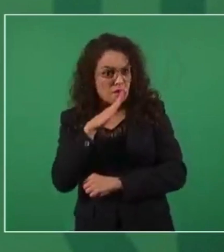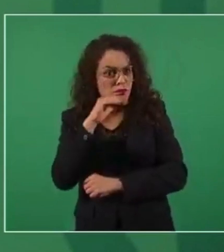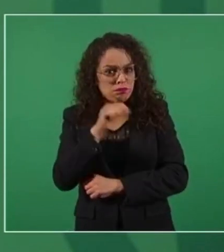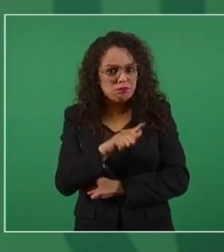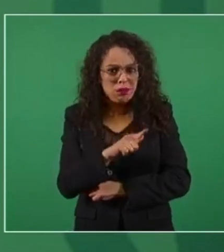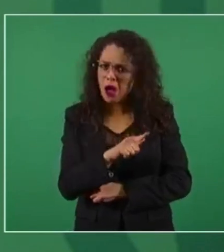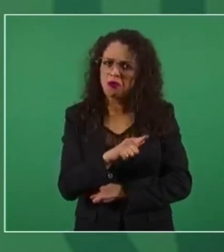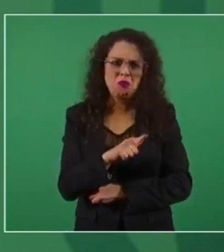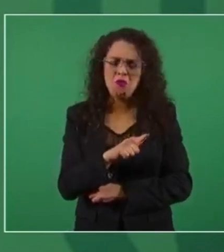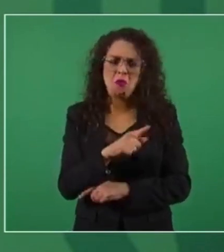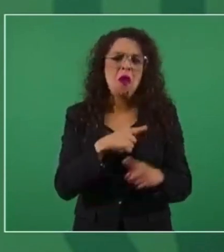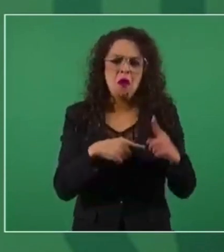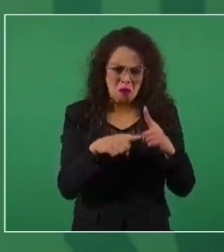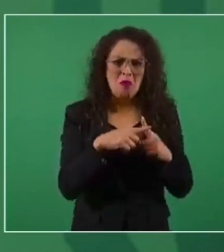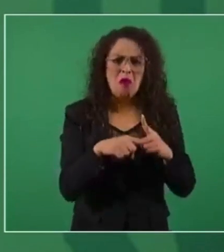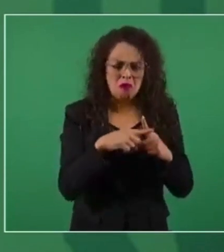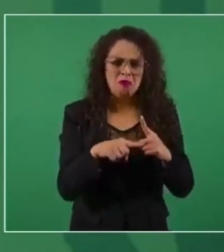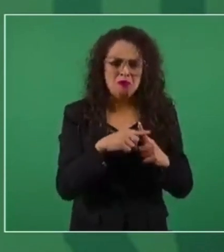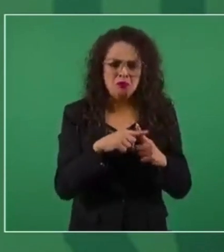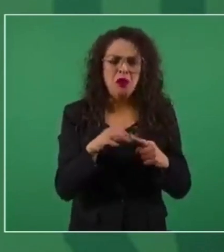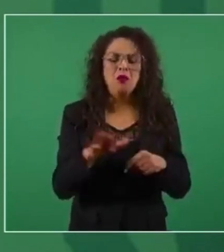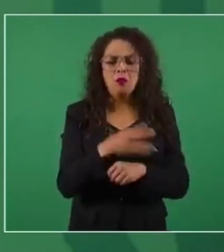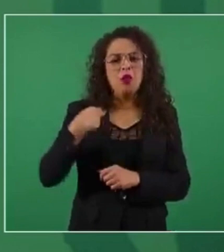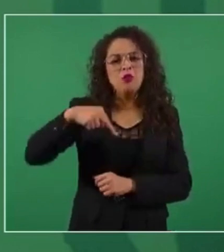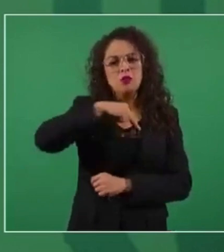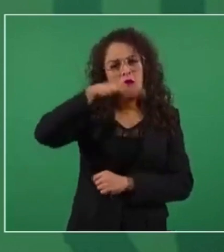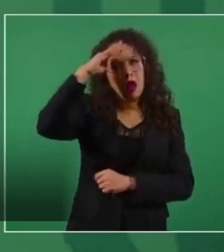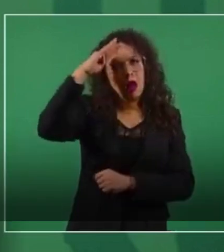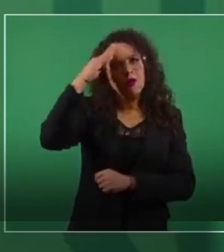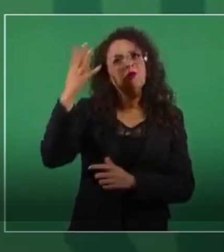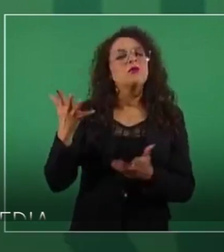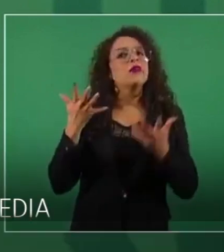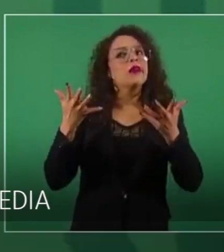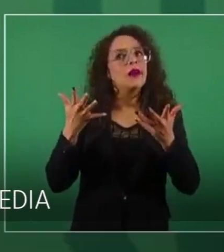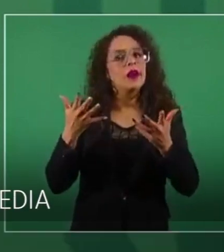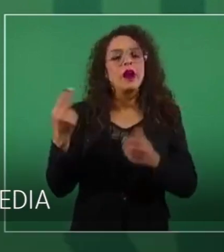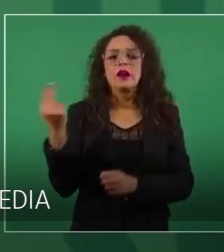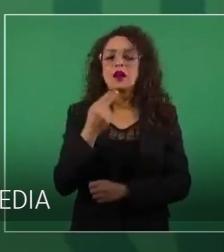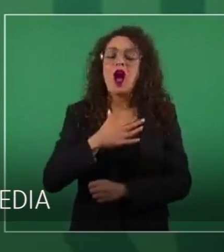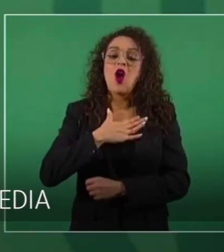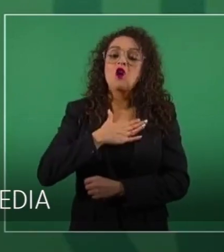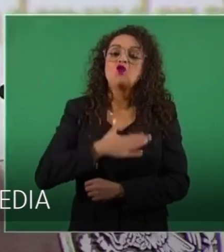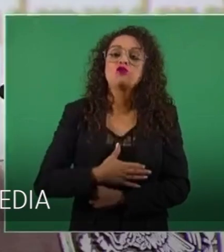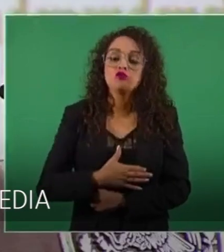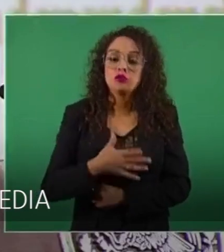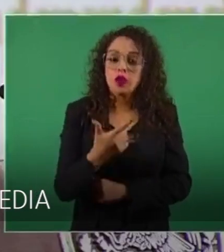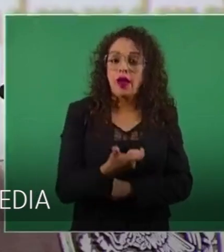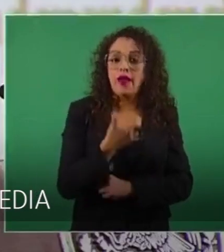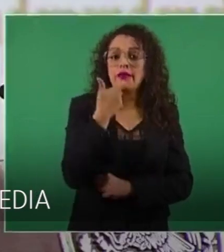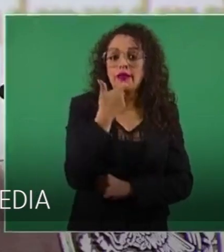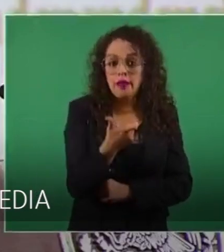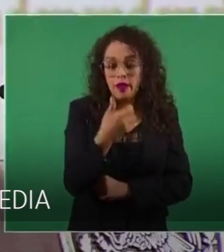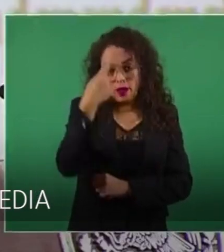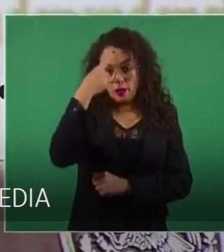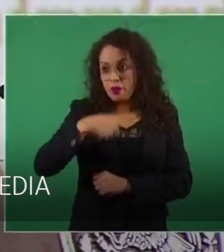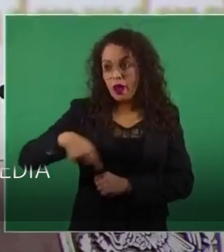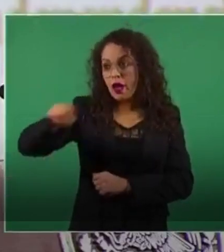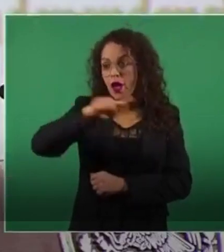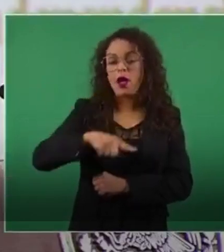es que el precio final sea justo, el precio al consumidor